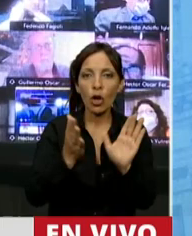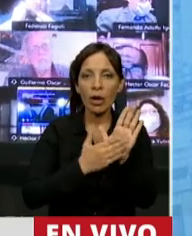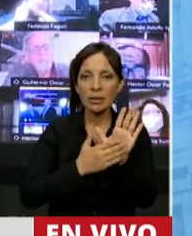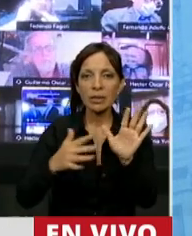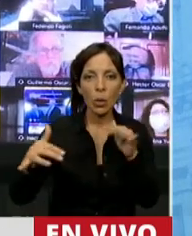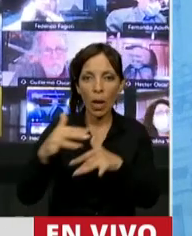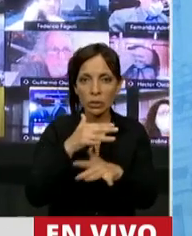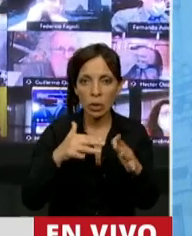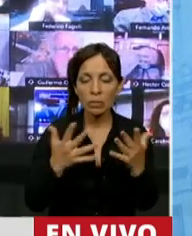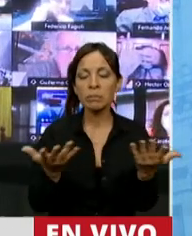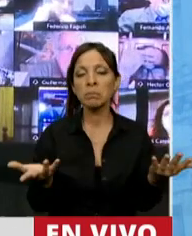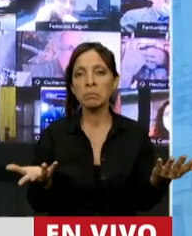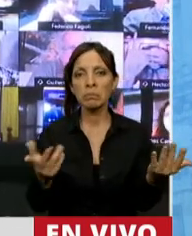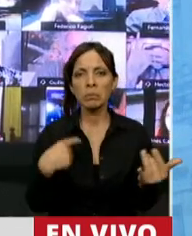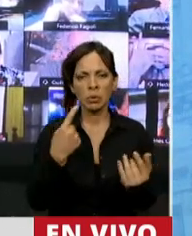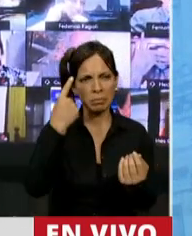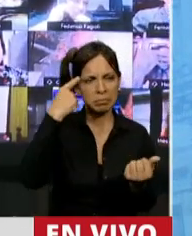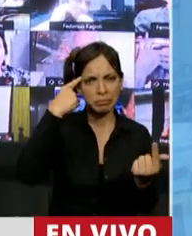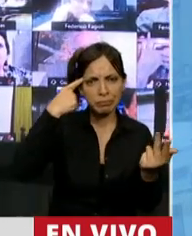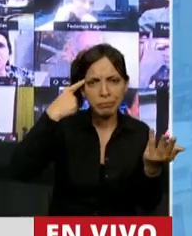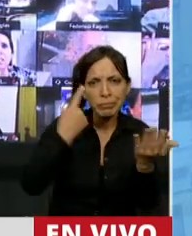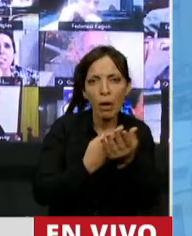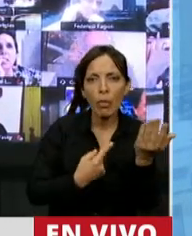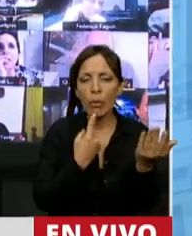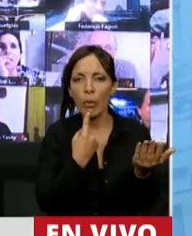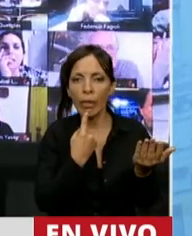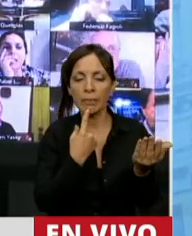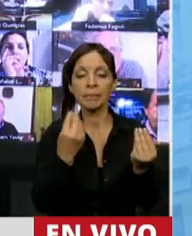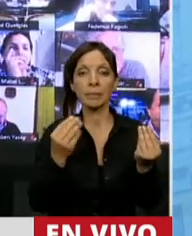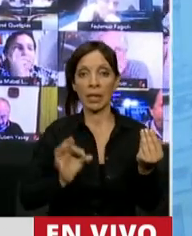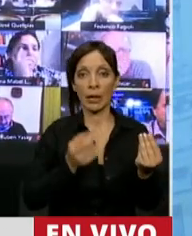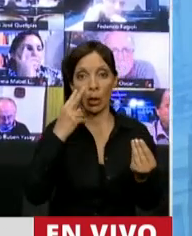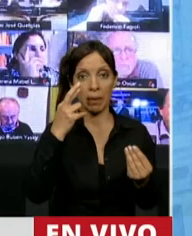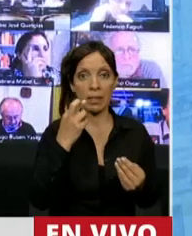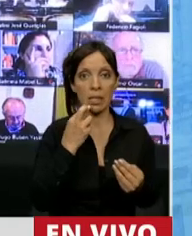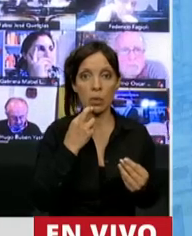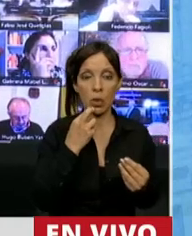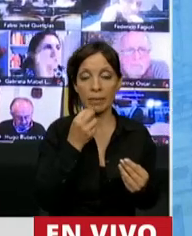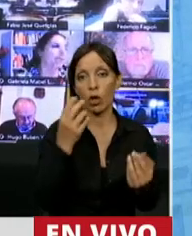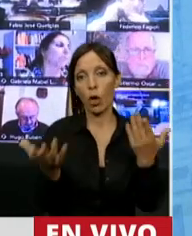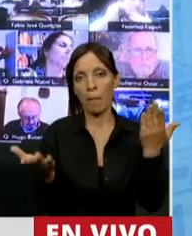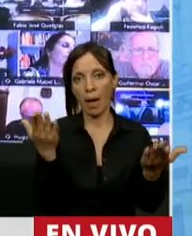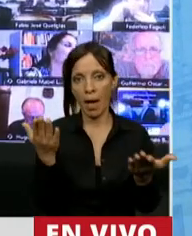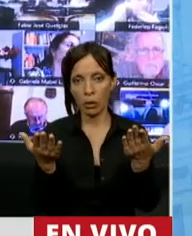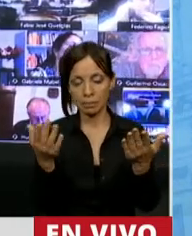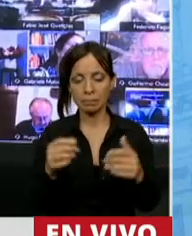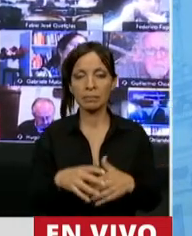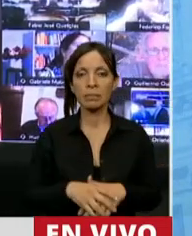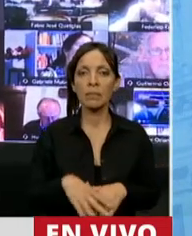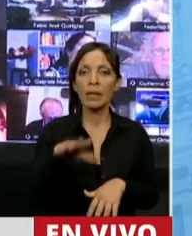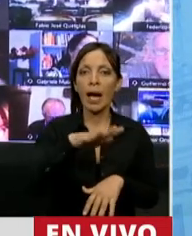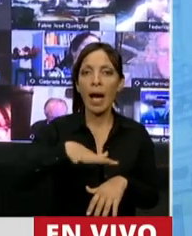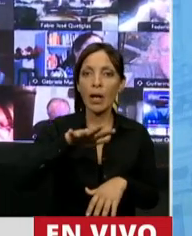Nos hacemos muchas preguntas. Miren, en el año 2019, si voy a comparar el aeropuerto